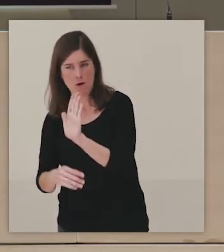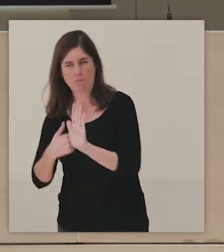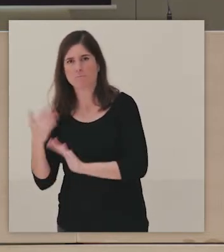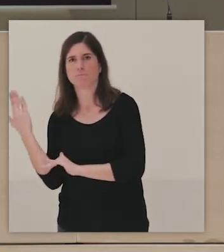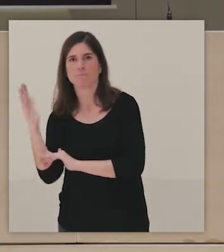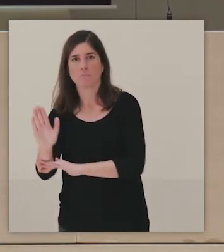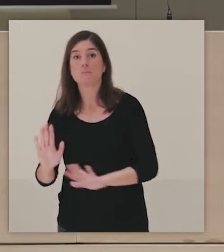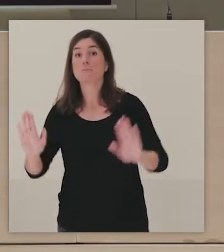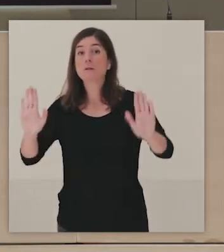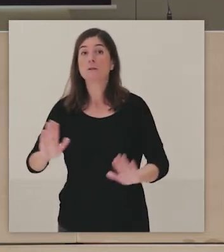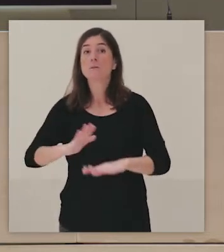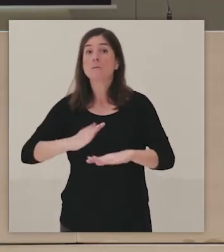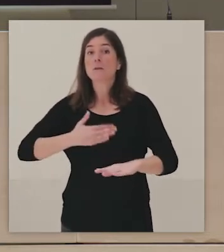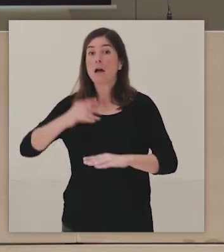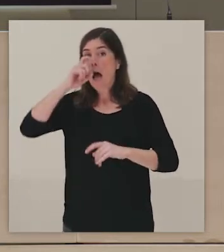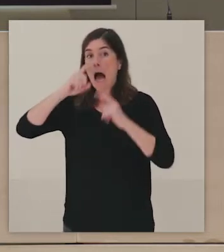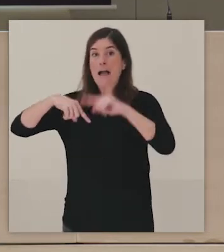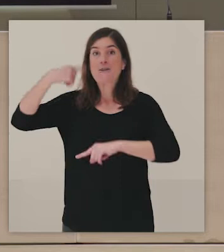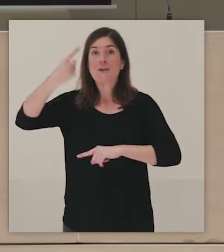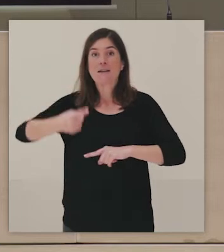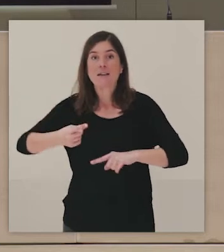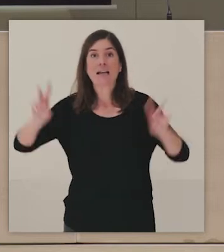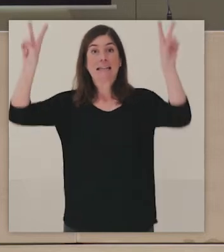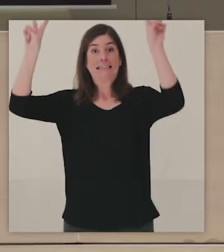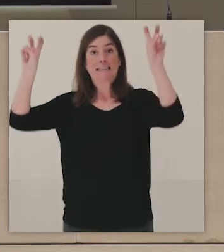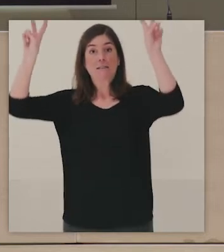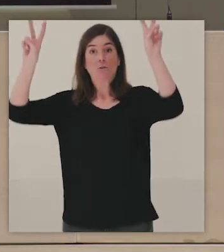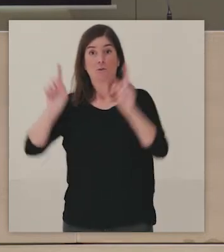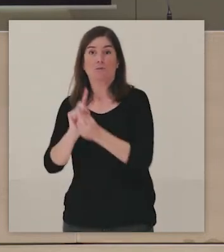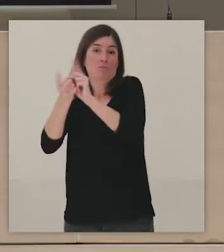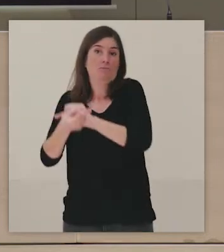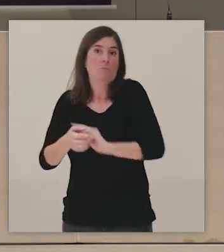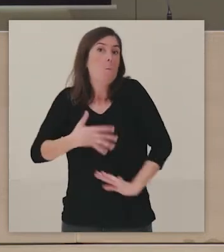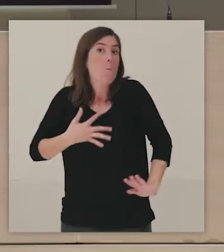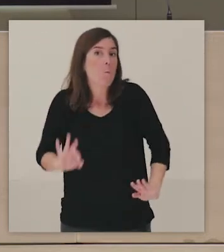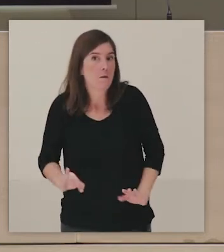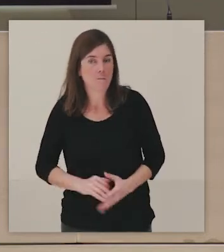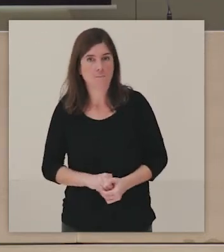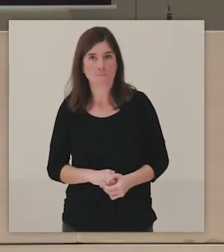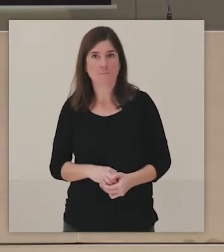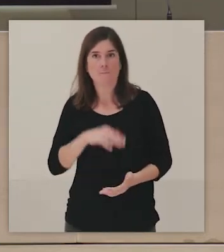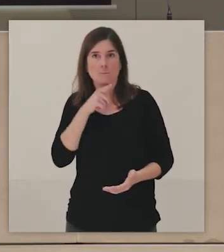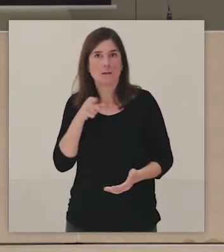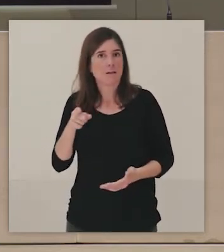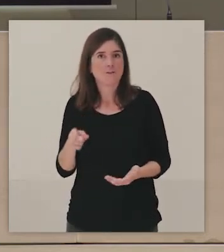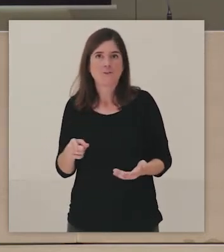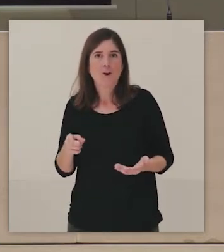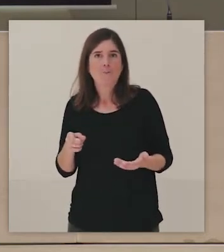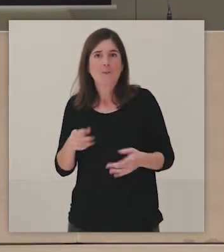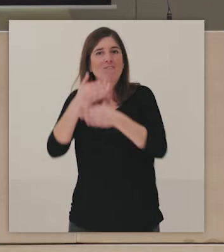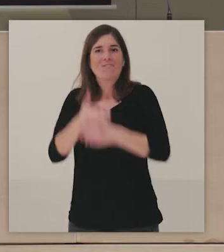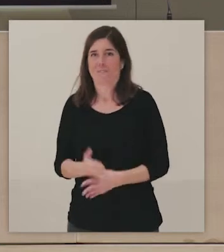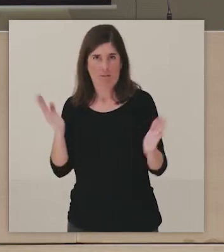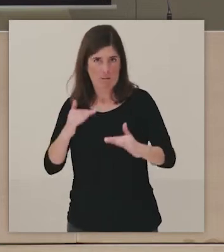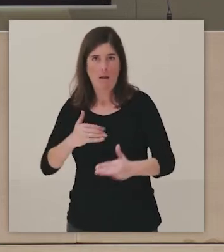pero quizá el año que viene cambiemos las denominaciones. Es algo que está constantemente, es algo orgánico y algo que está